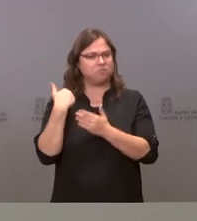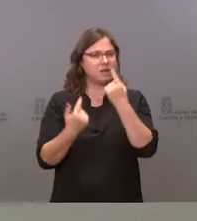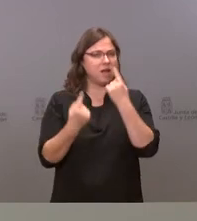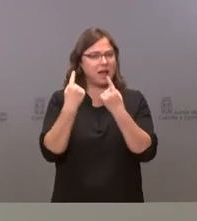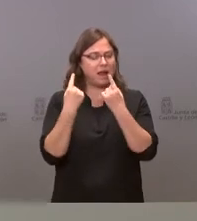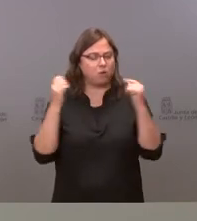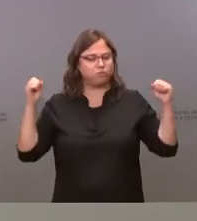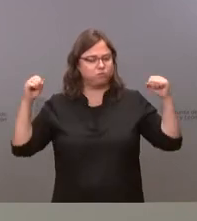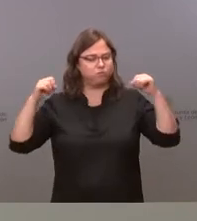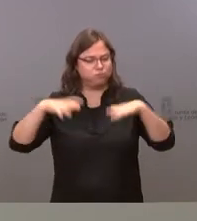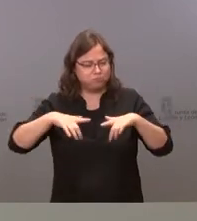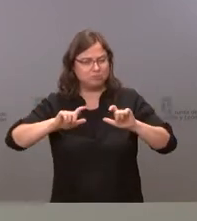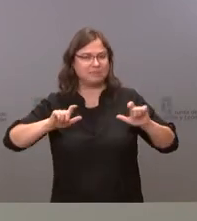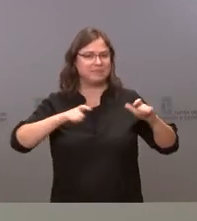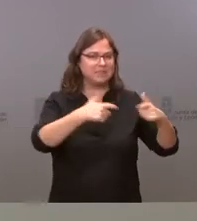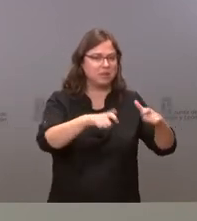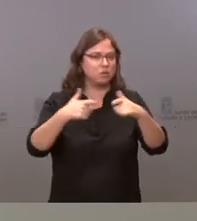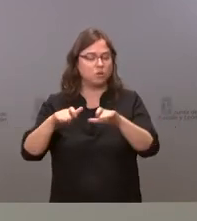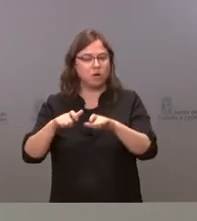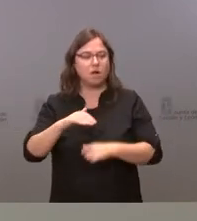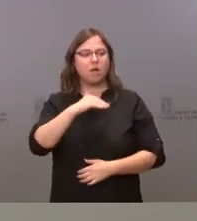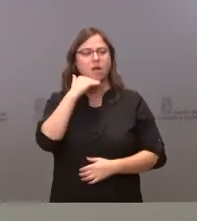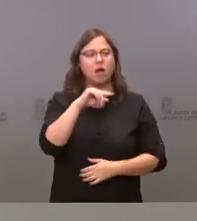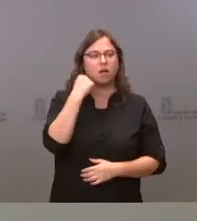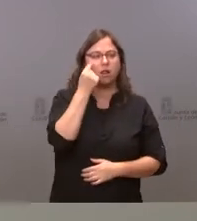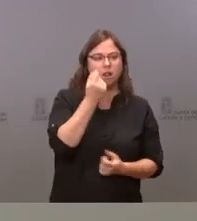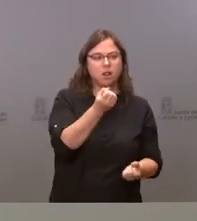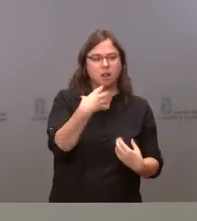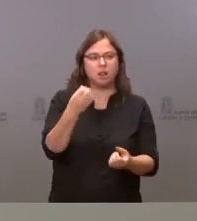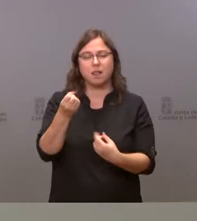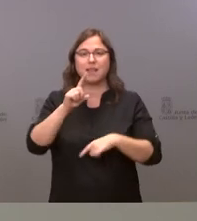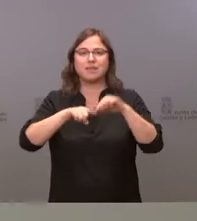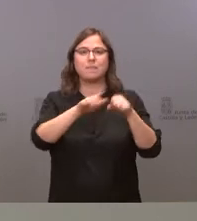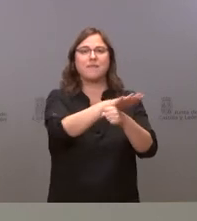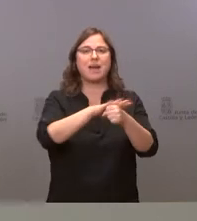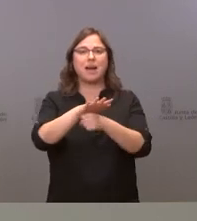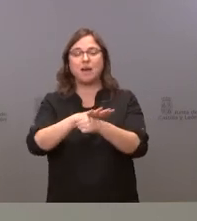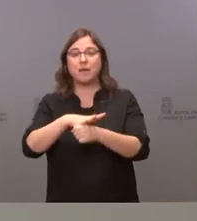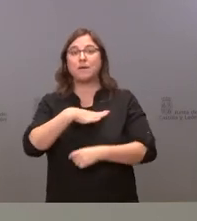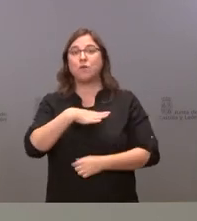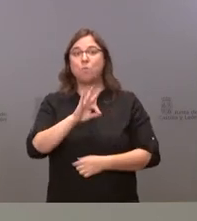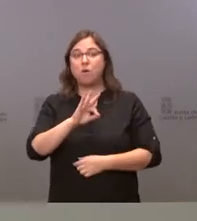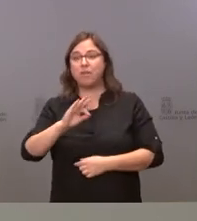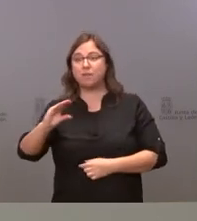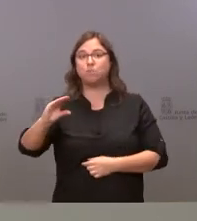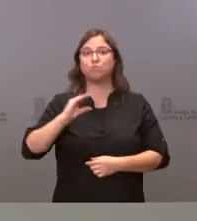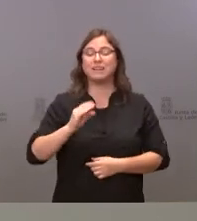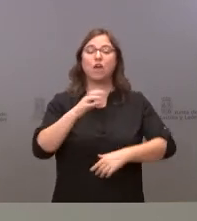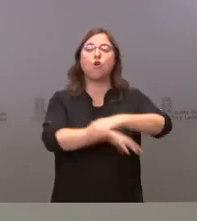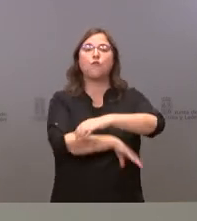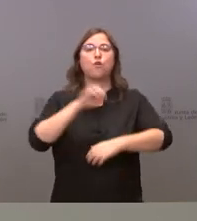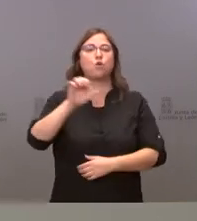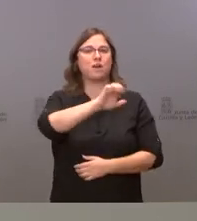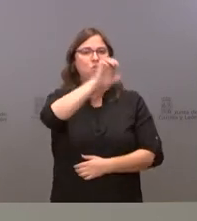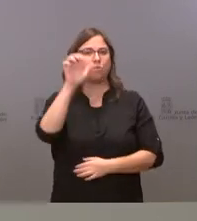conferencias sectoriales que nos van dando alguna información por áreas de la disponibilidad a la que podríamos tener acceso en estos fondos europeos y